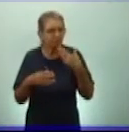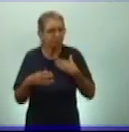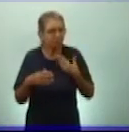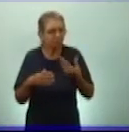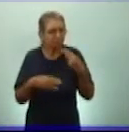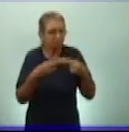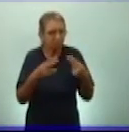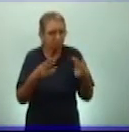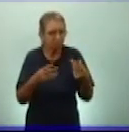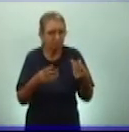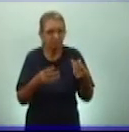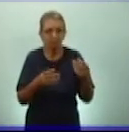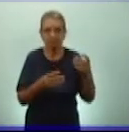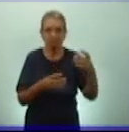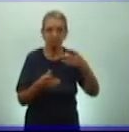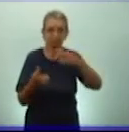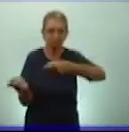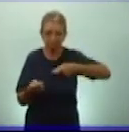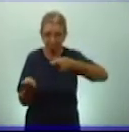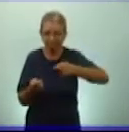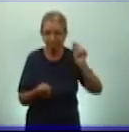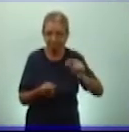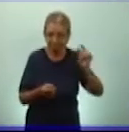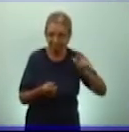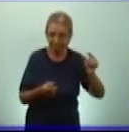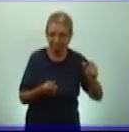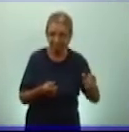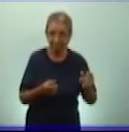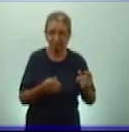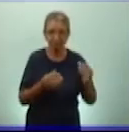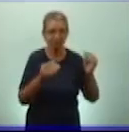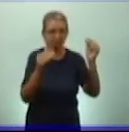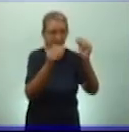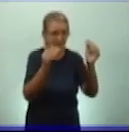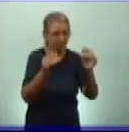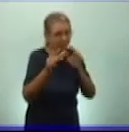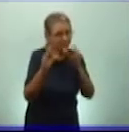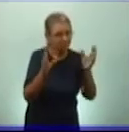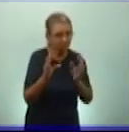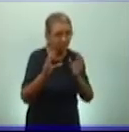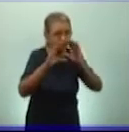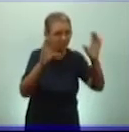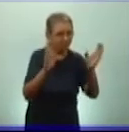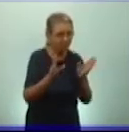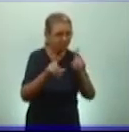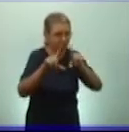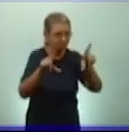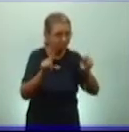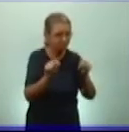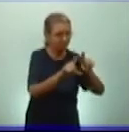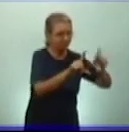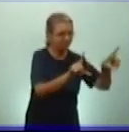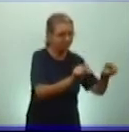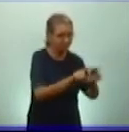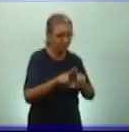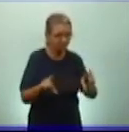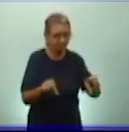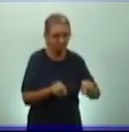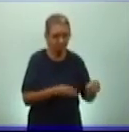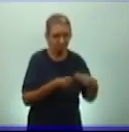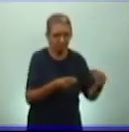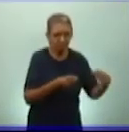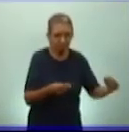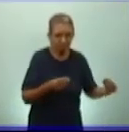destinadas para los campesinos. Esas tierras, además, muchachos, se dividían en parcelas. Fíjense, además. Y estaba y se repartía